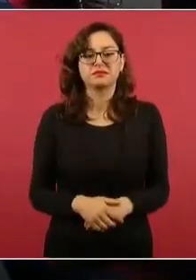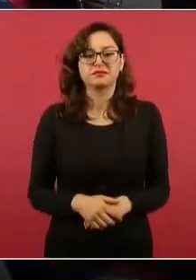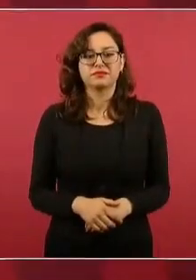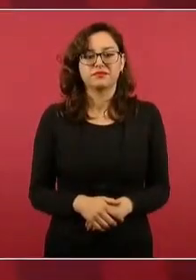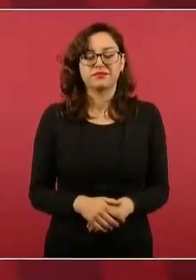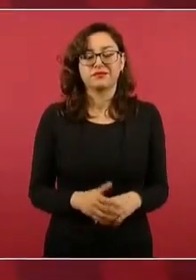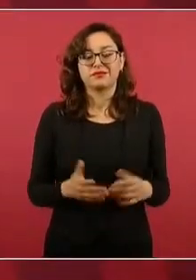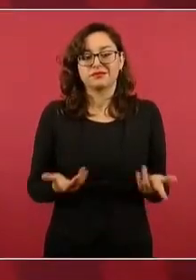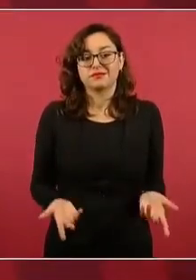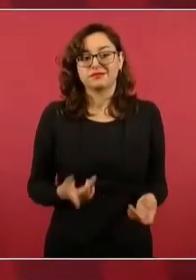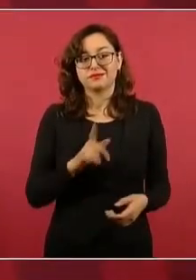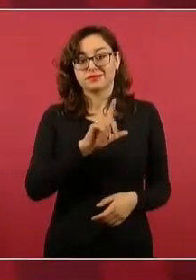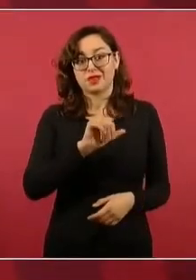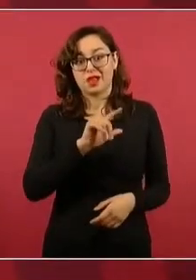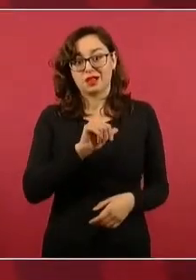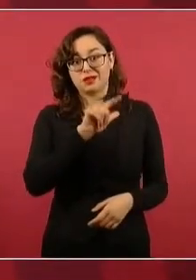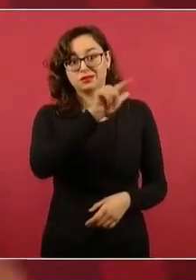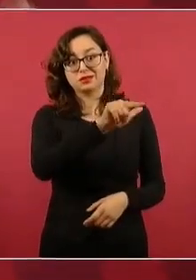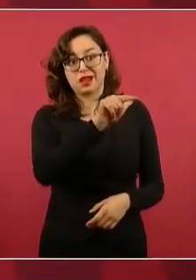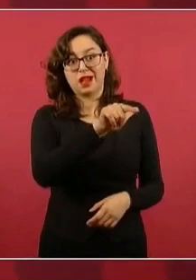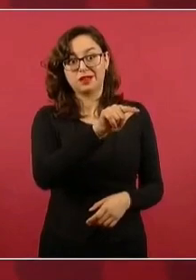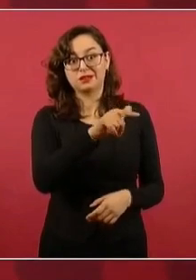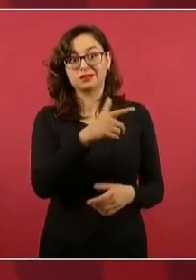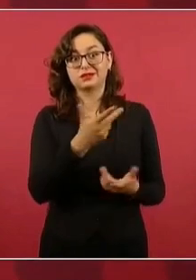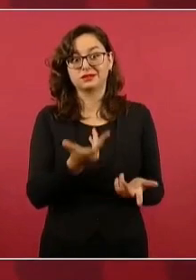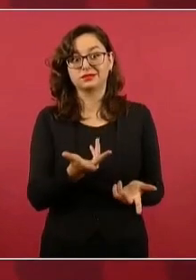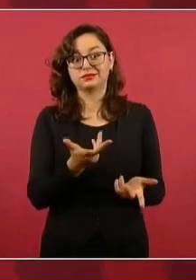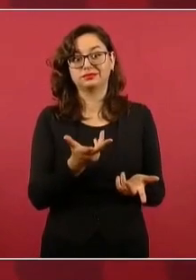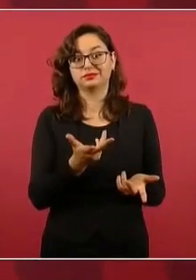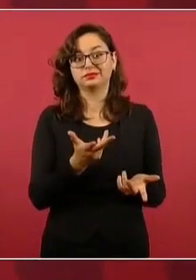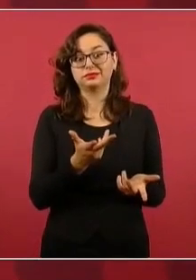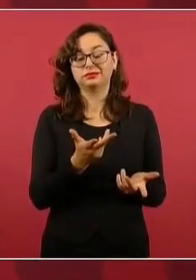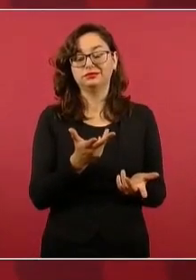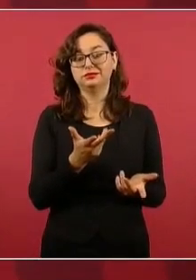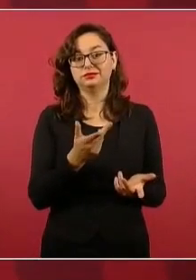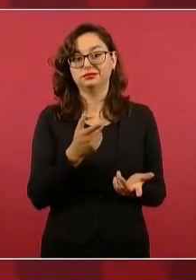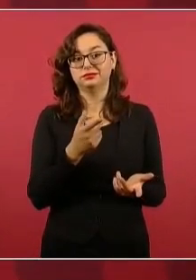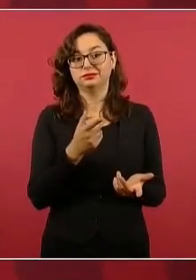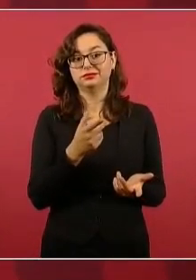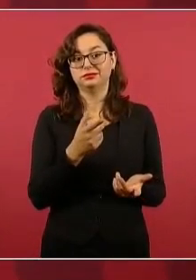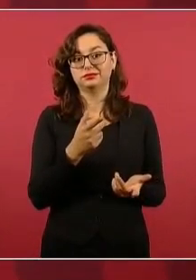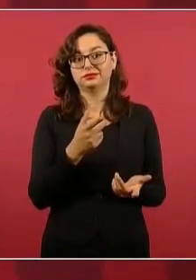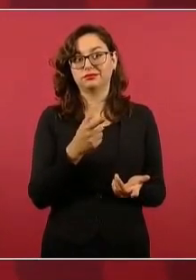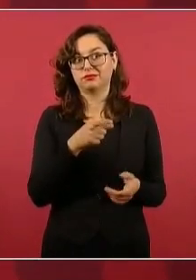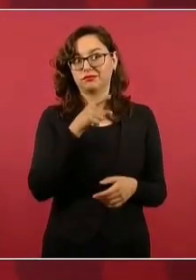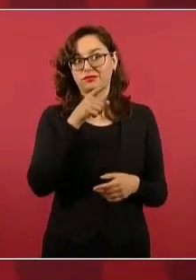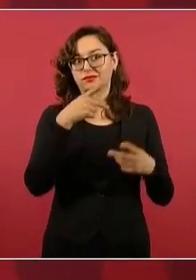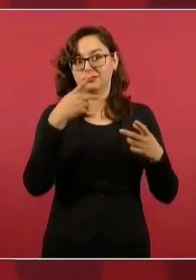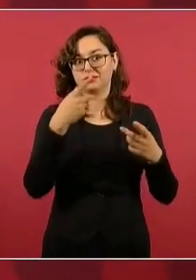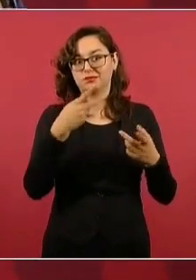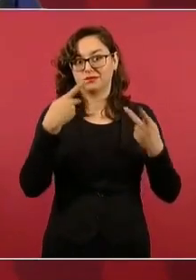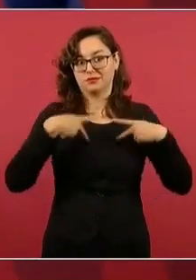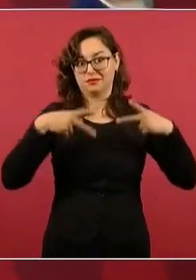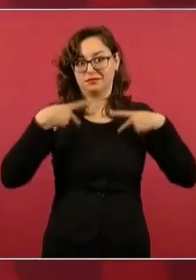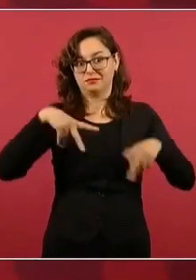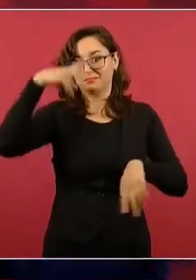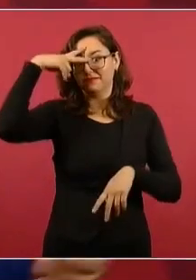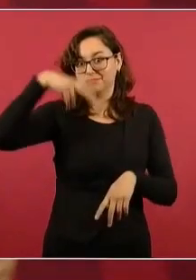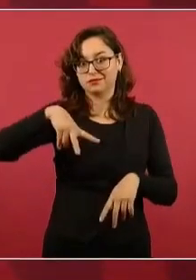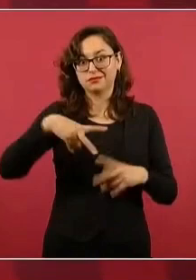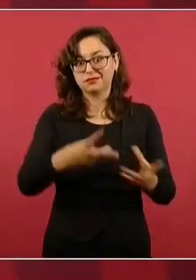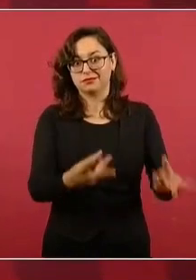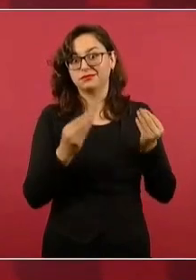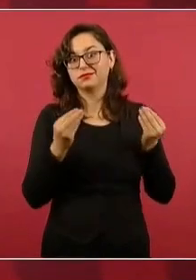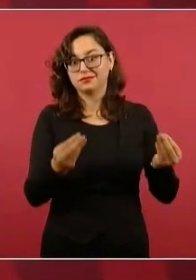mexicana que está desde luego en territorio estadounidense, pero en población.